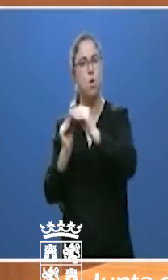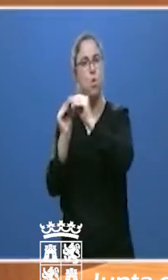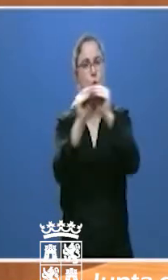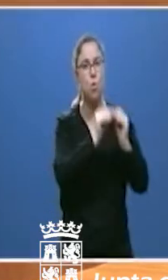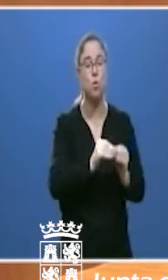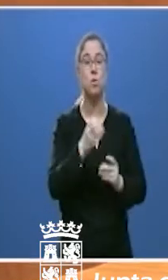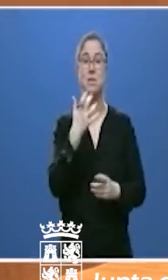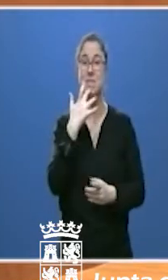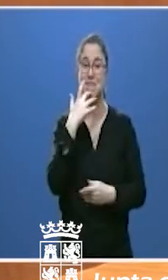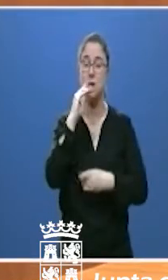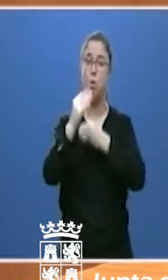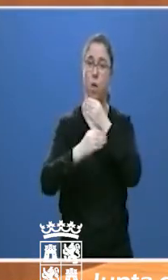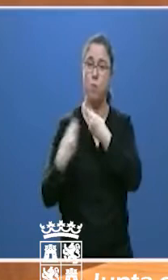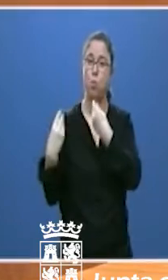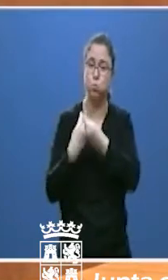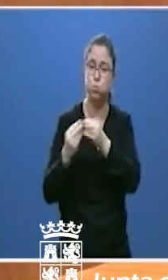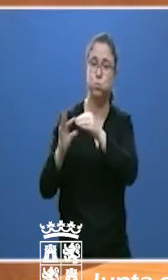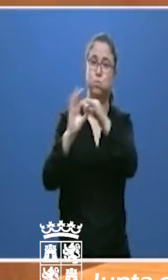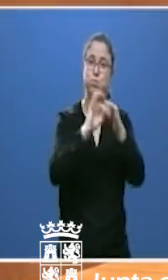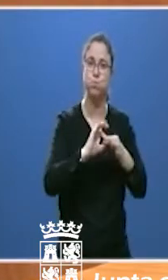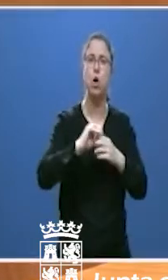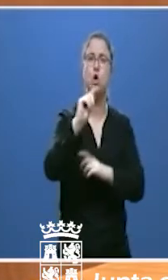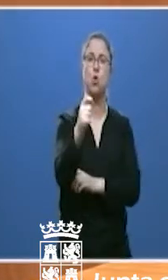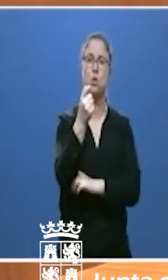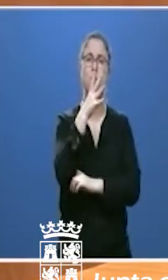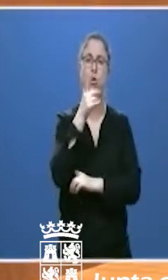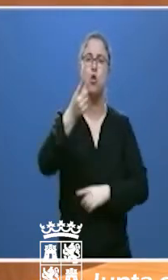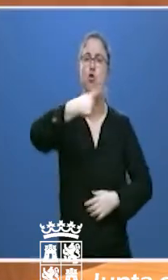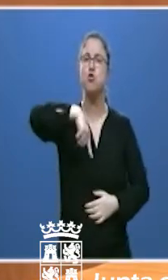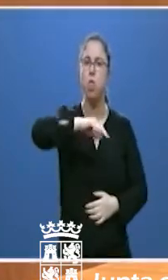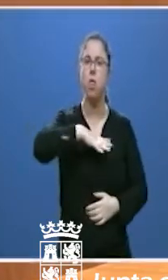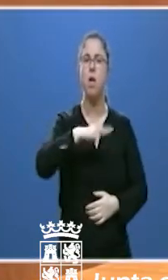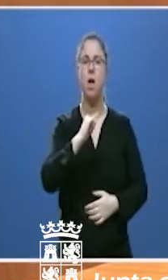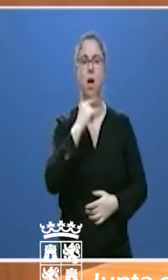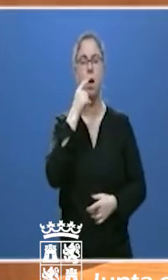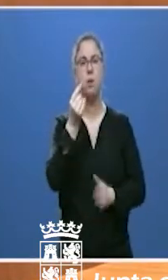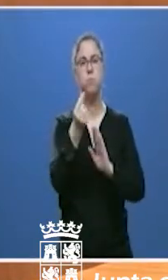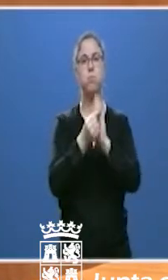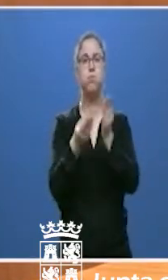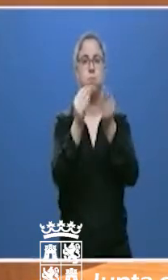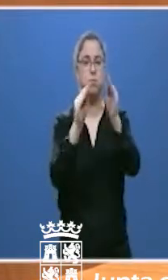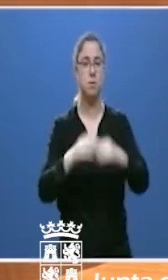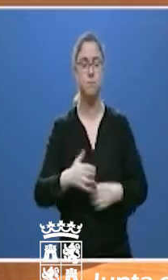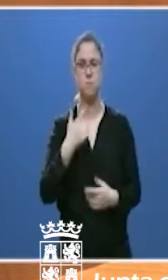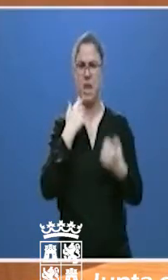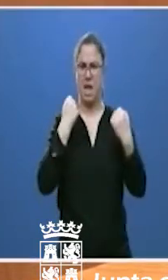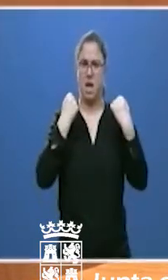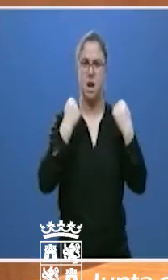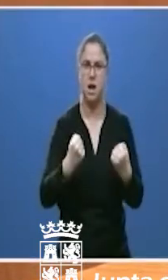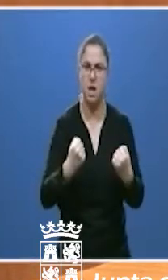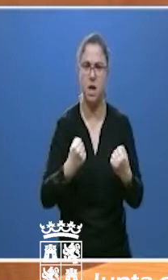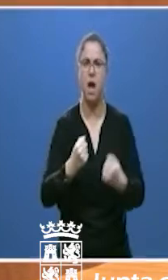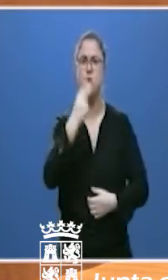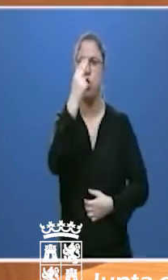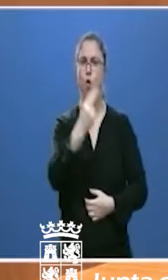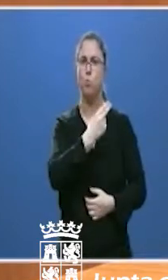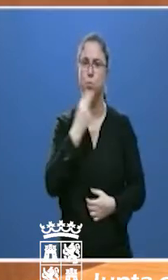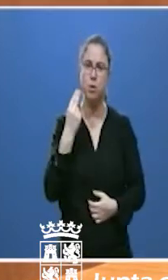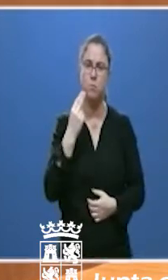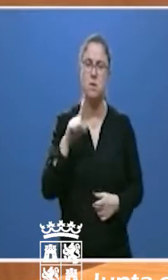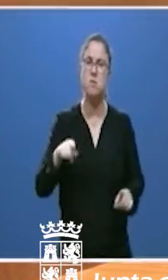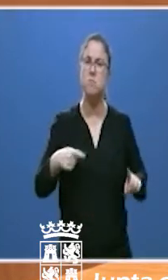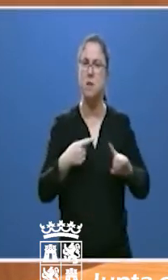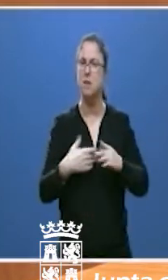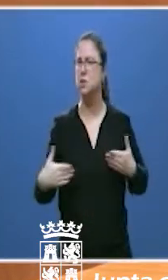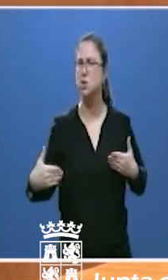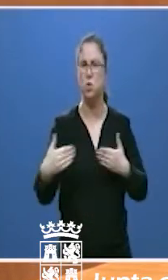así lo vamos a conseguir, porque todos tenemos algo que aportar. Con energía, con compromiso, con